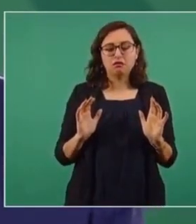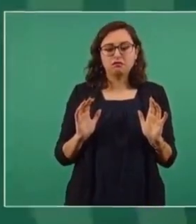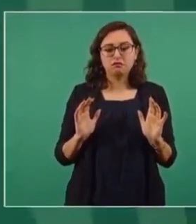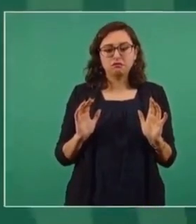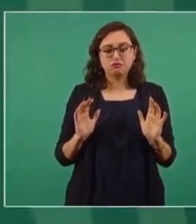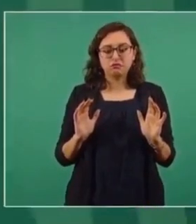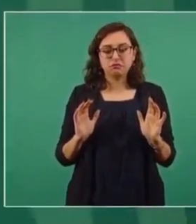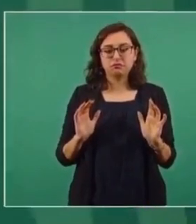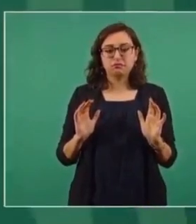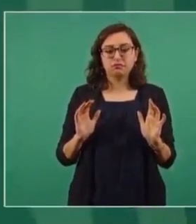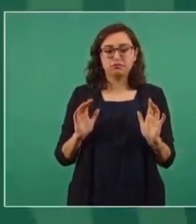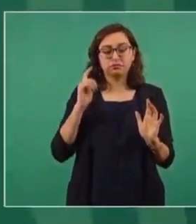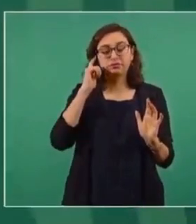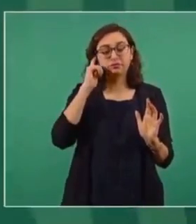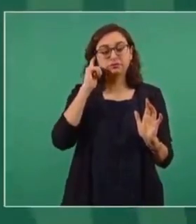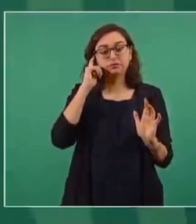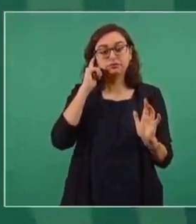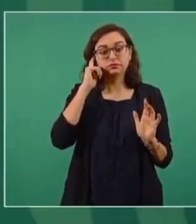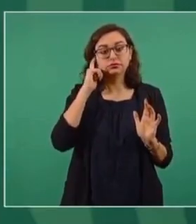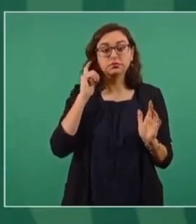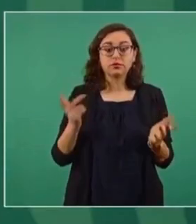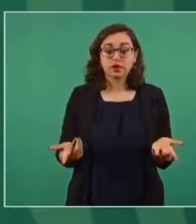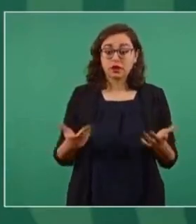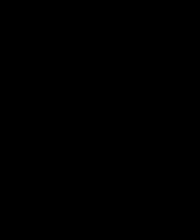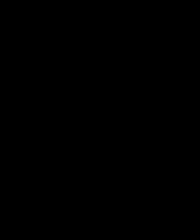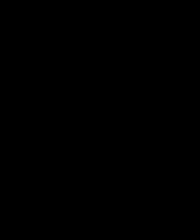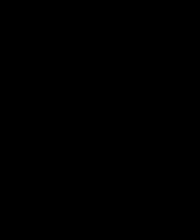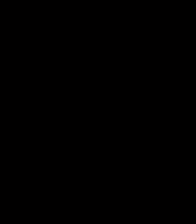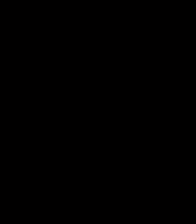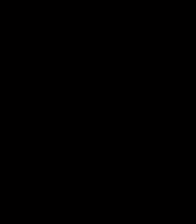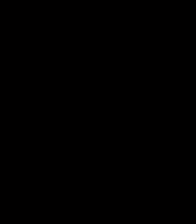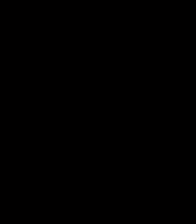yo creo que viola la Constitución, el que actúa de manera antidemocrática.